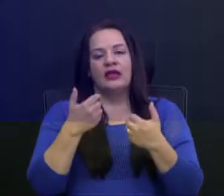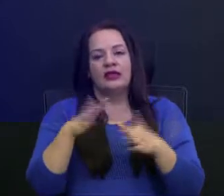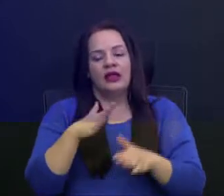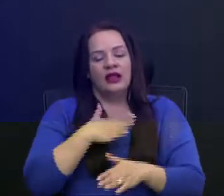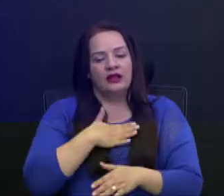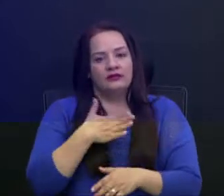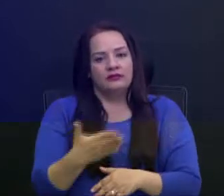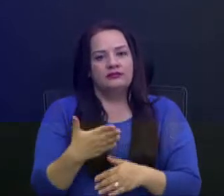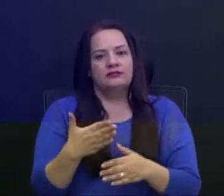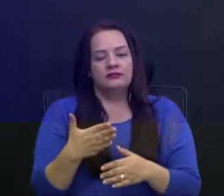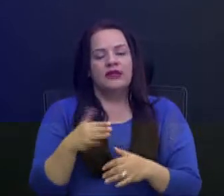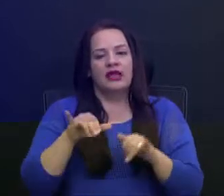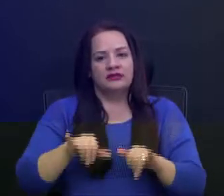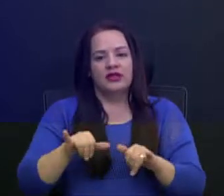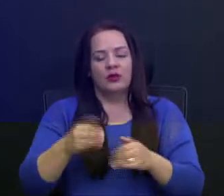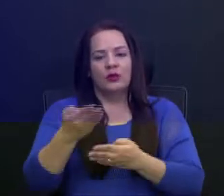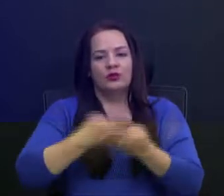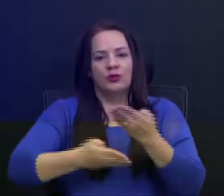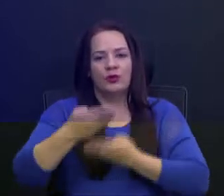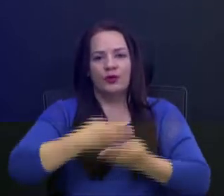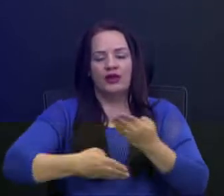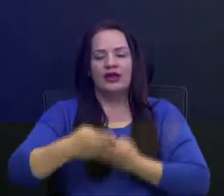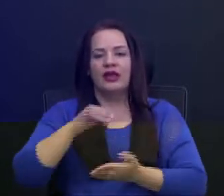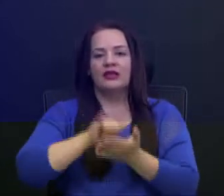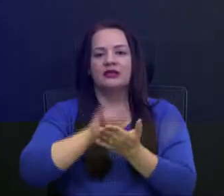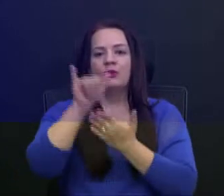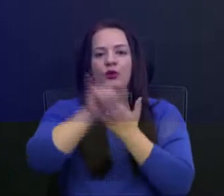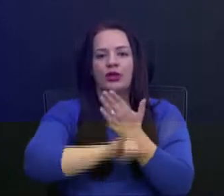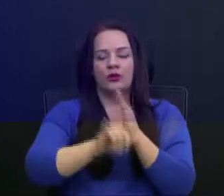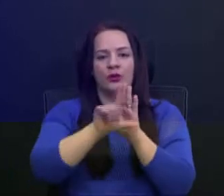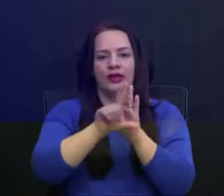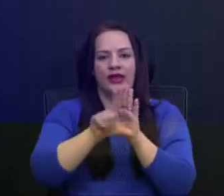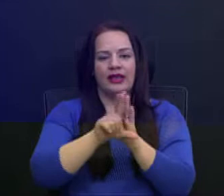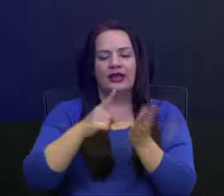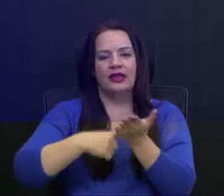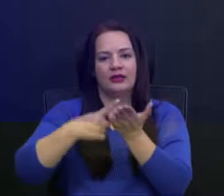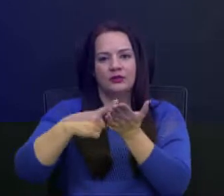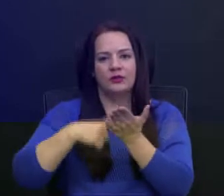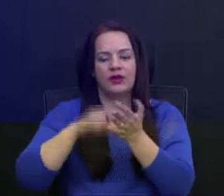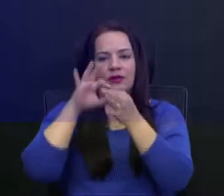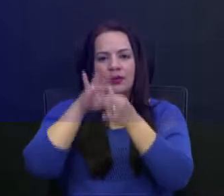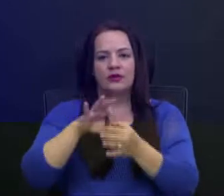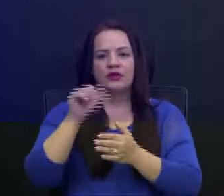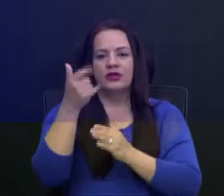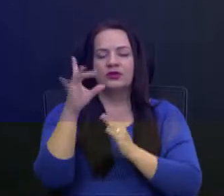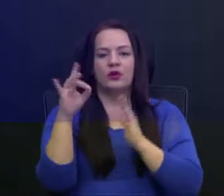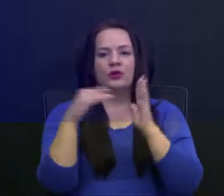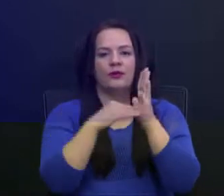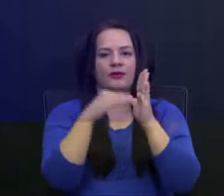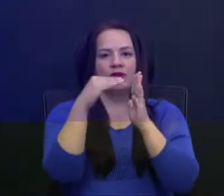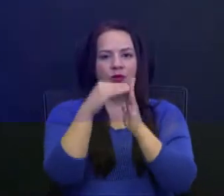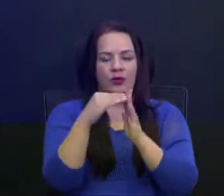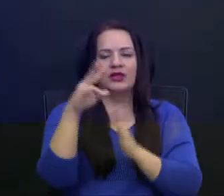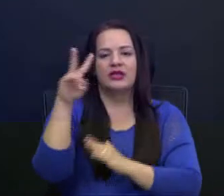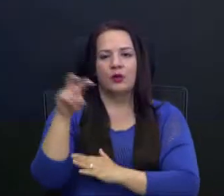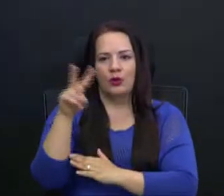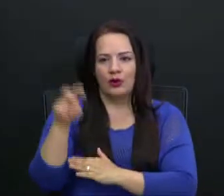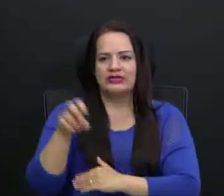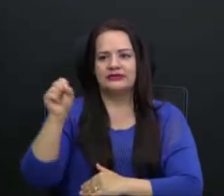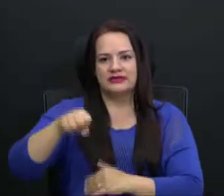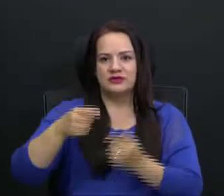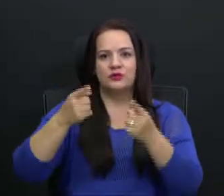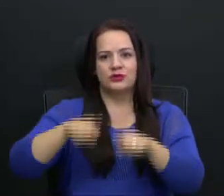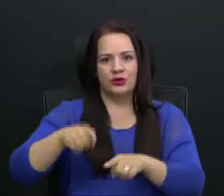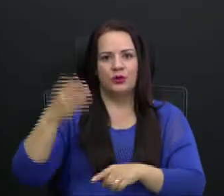de contribuir a este proyecto de ley y efectivamente la discusión sobre los 18 mil millones se dio. El cambio en nuestro caso